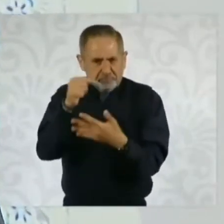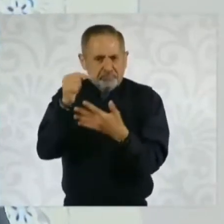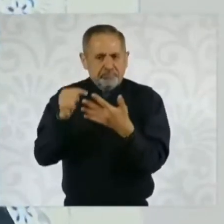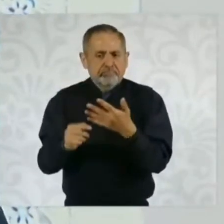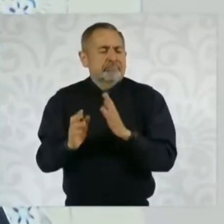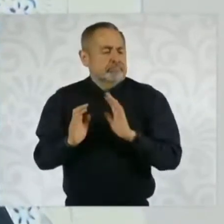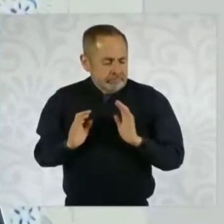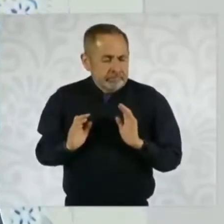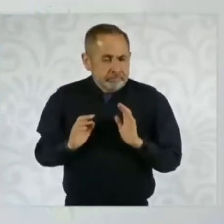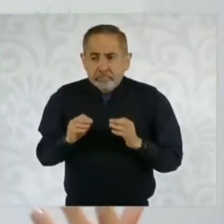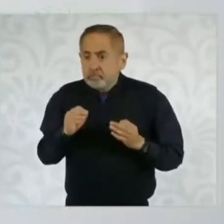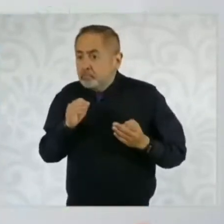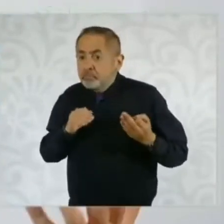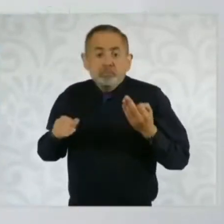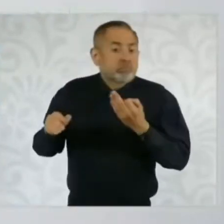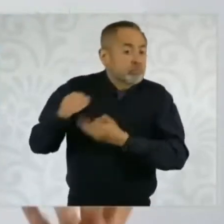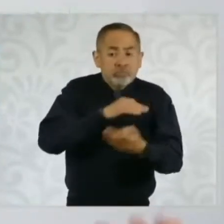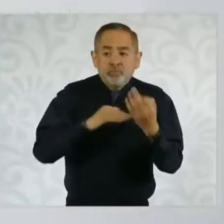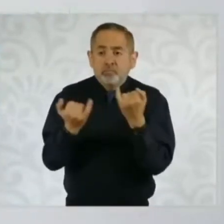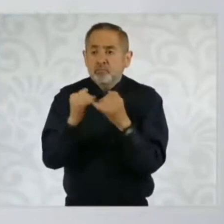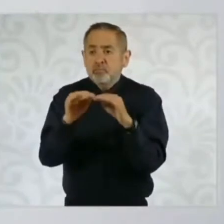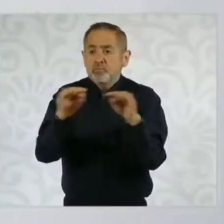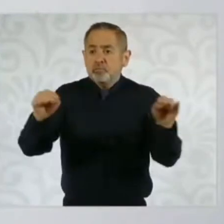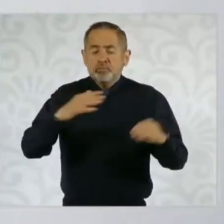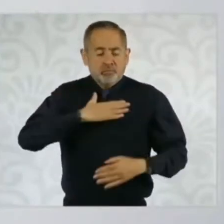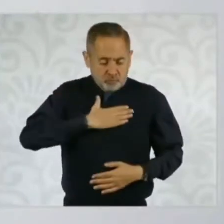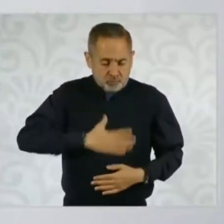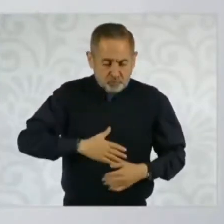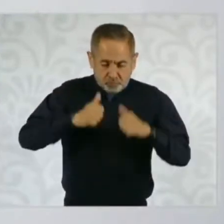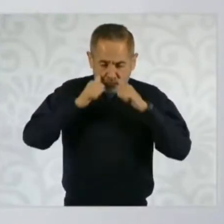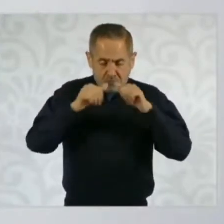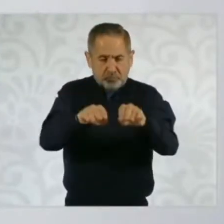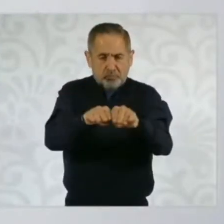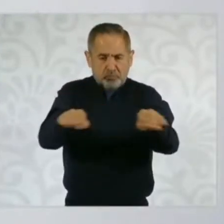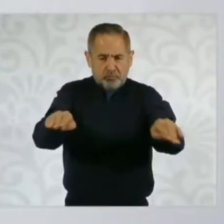ver también con que todos tengan acceso por igual a la justicia.